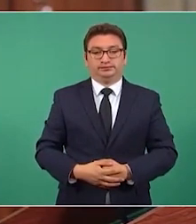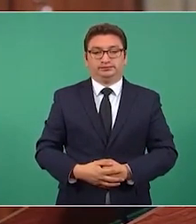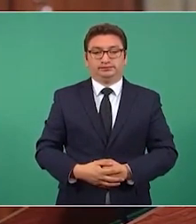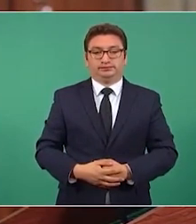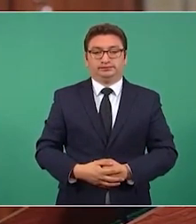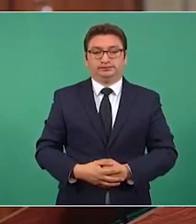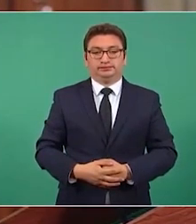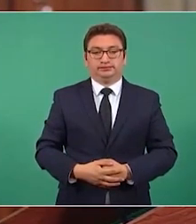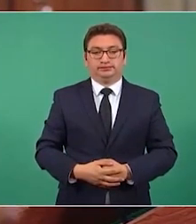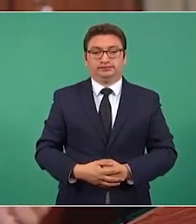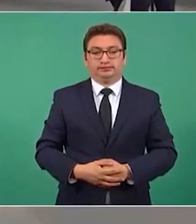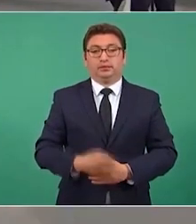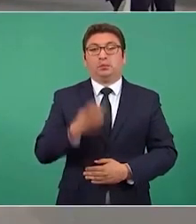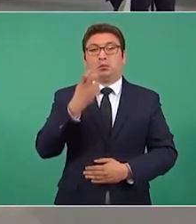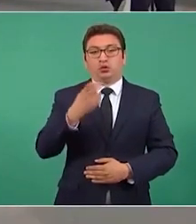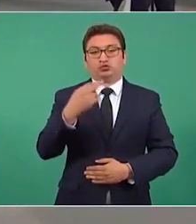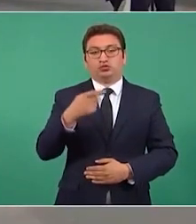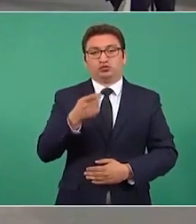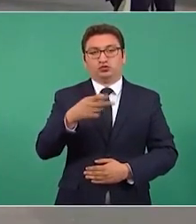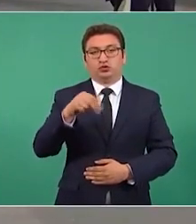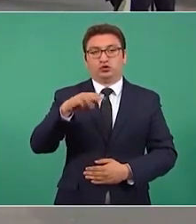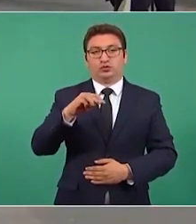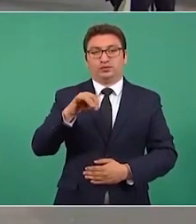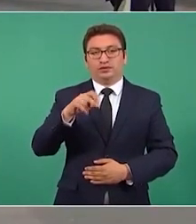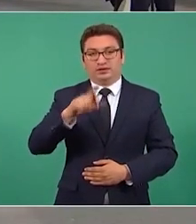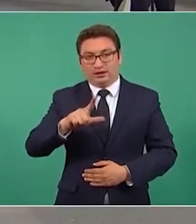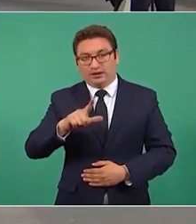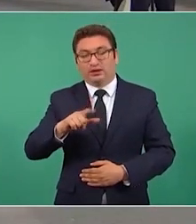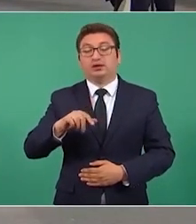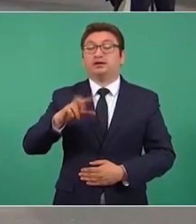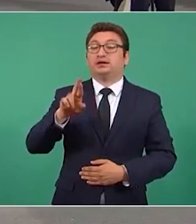por eso se habla de nominal y de real